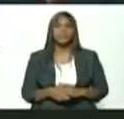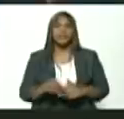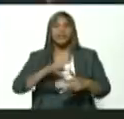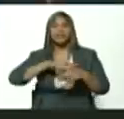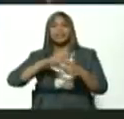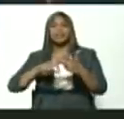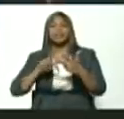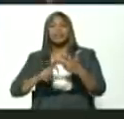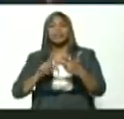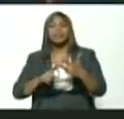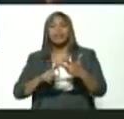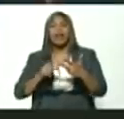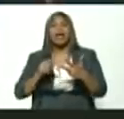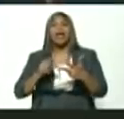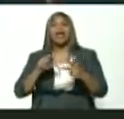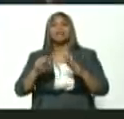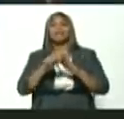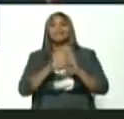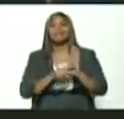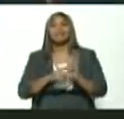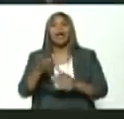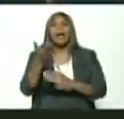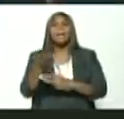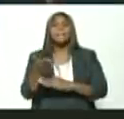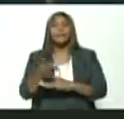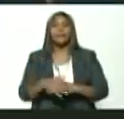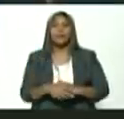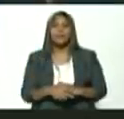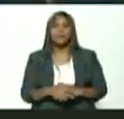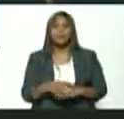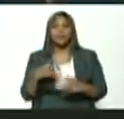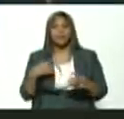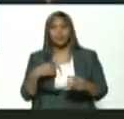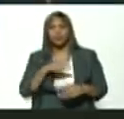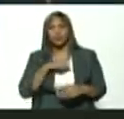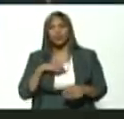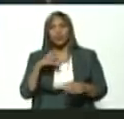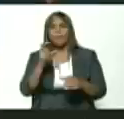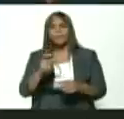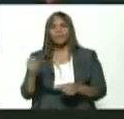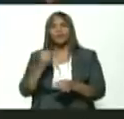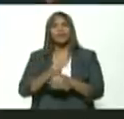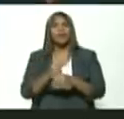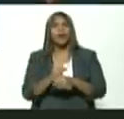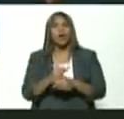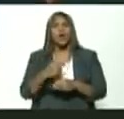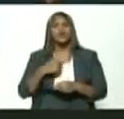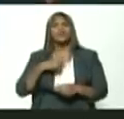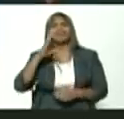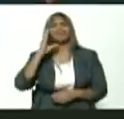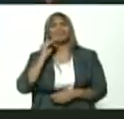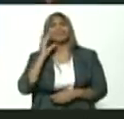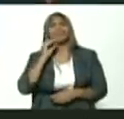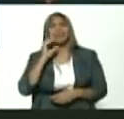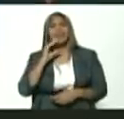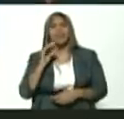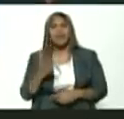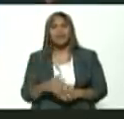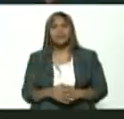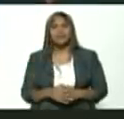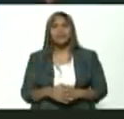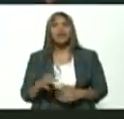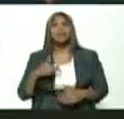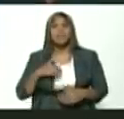elementos muy fundamentales en nosotros los trabajadores tenemos el mayor conocimiento y el